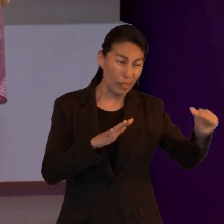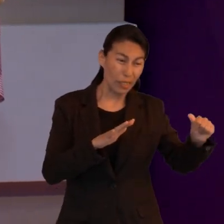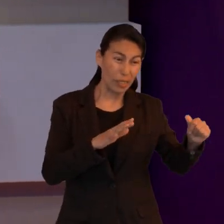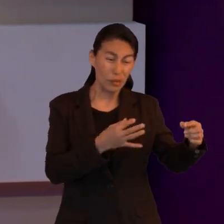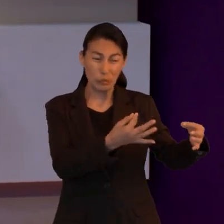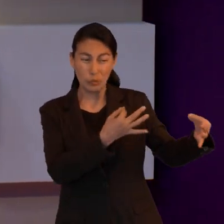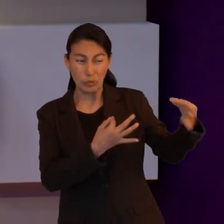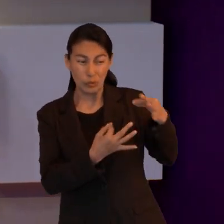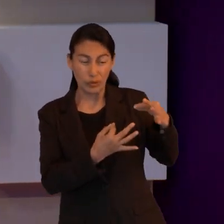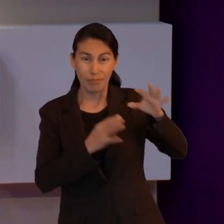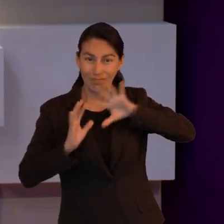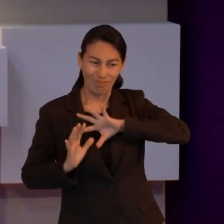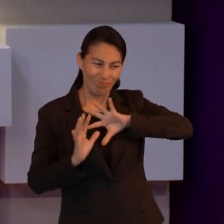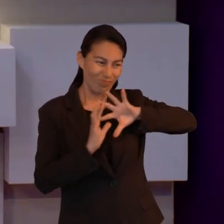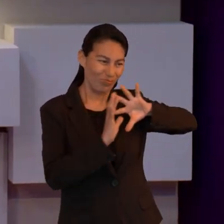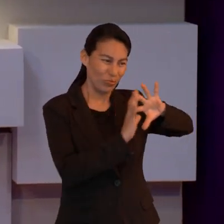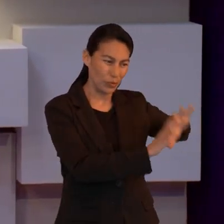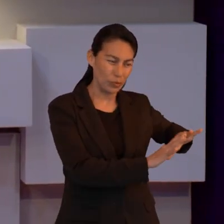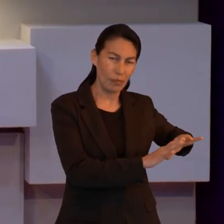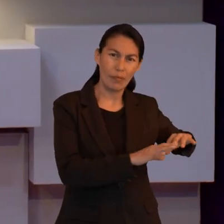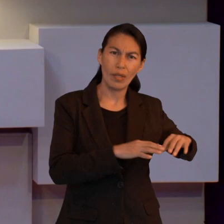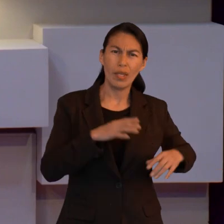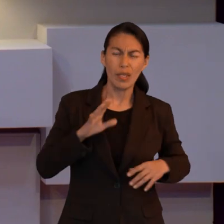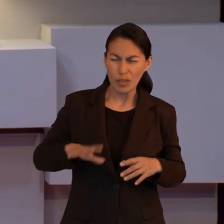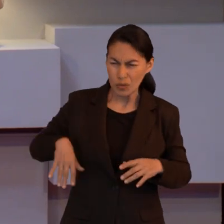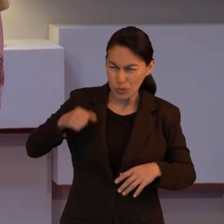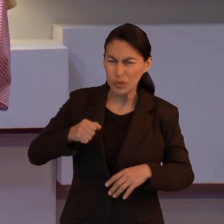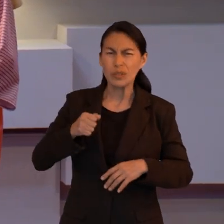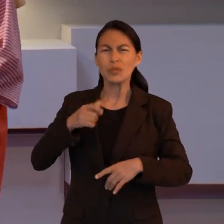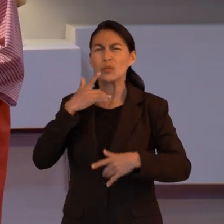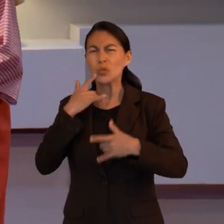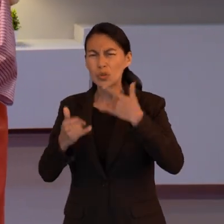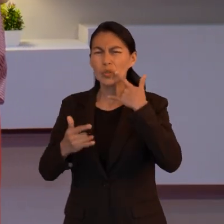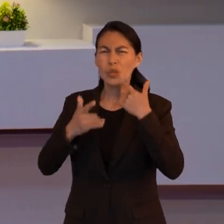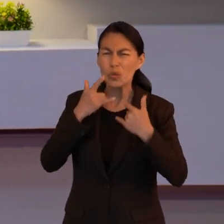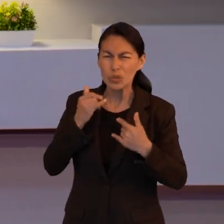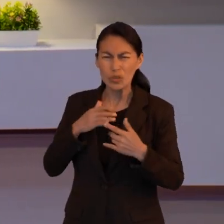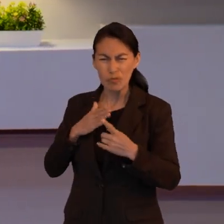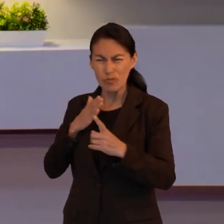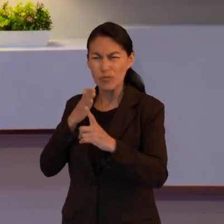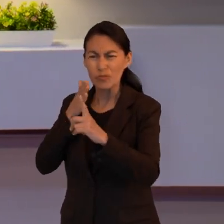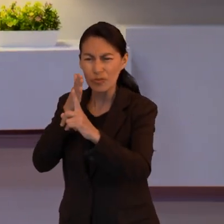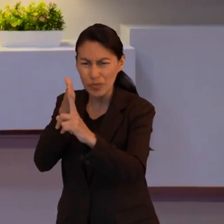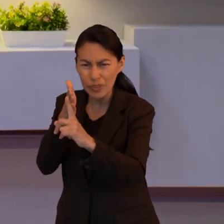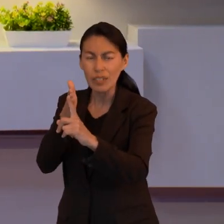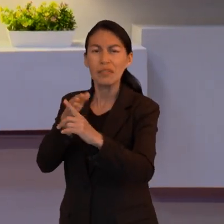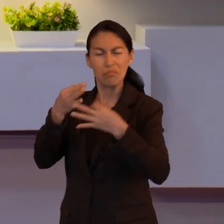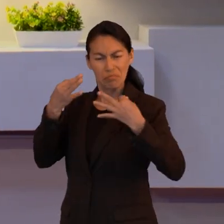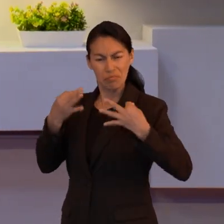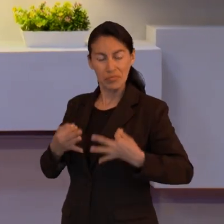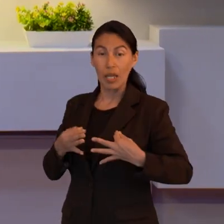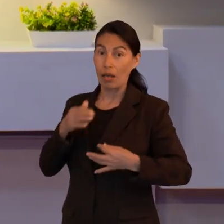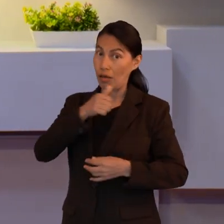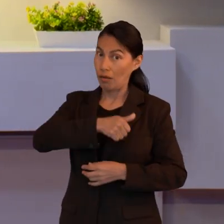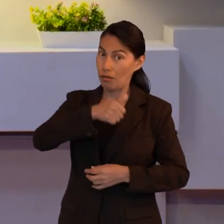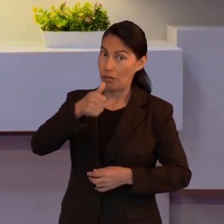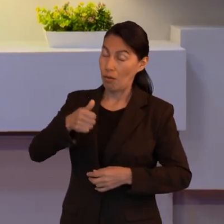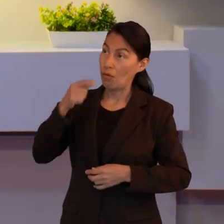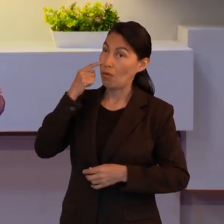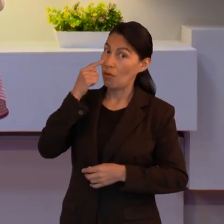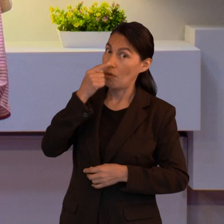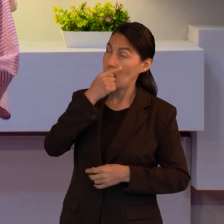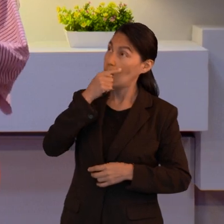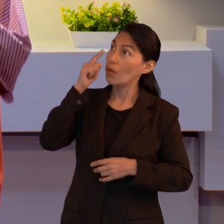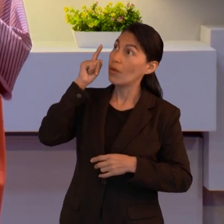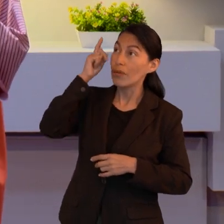despojémonos de todo peso y del pecado que nos asedia, y corramos con paciencia la carrera que tenemos por delante,